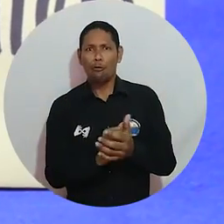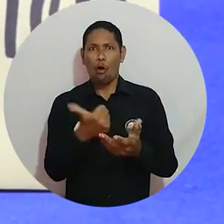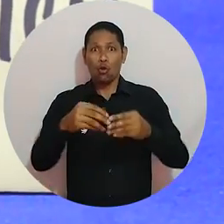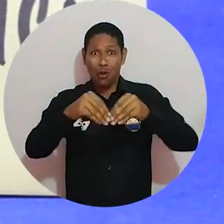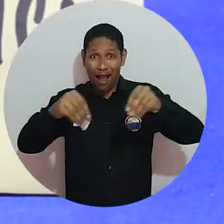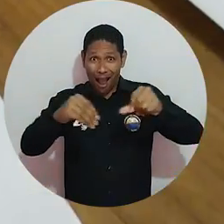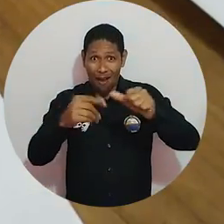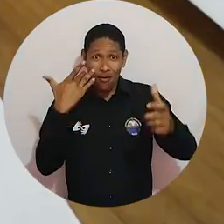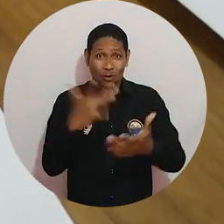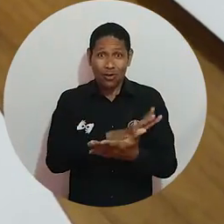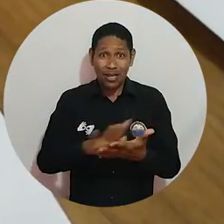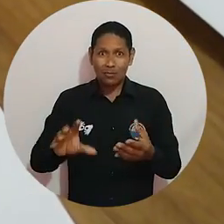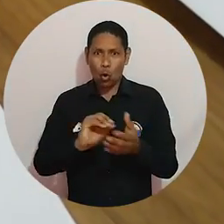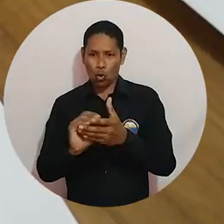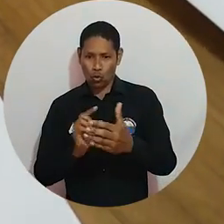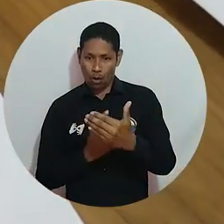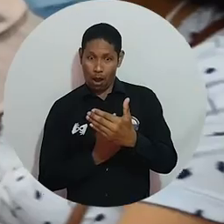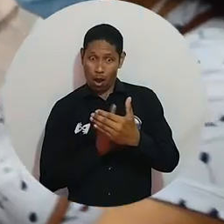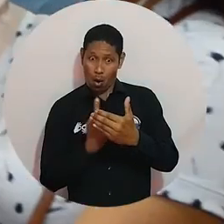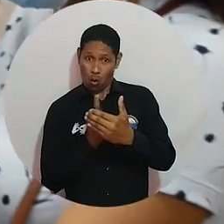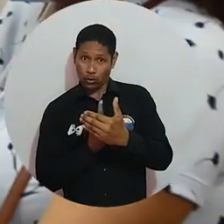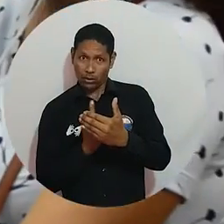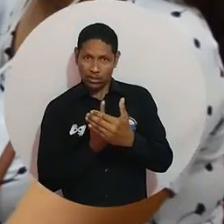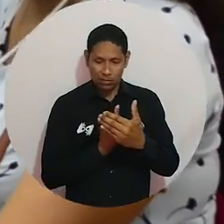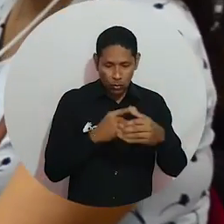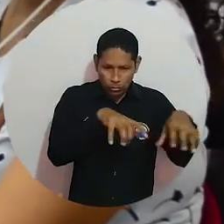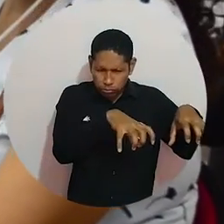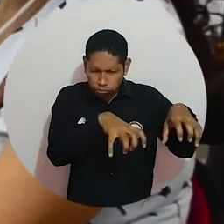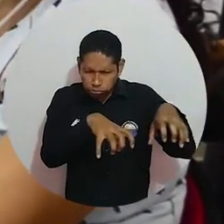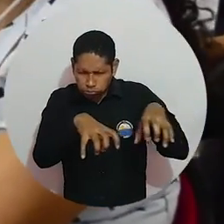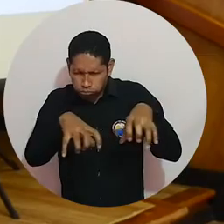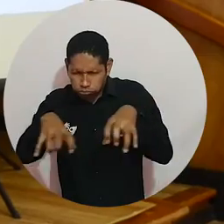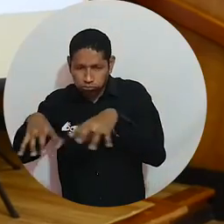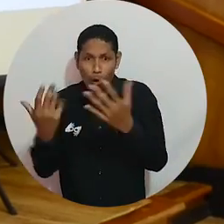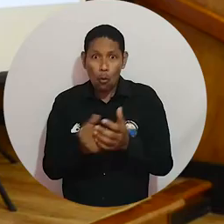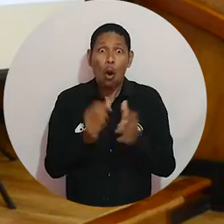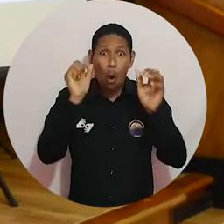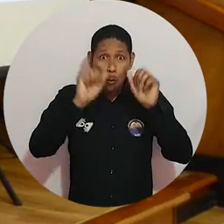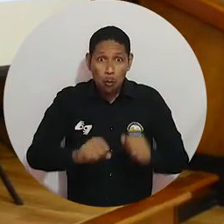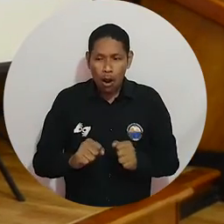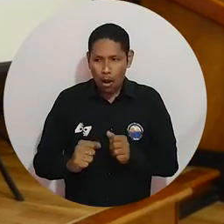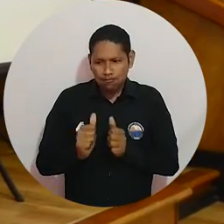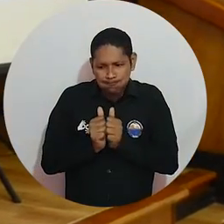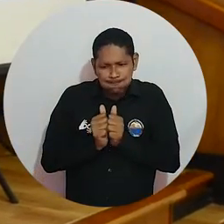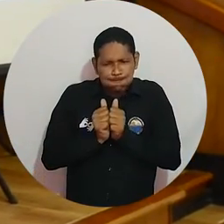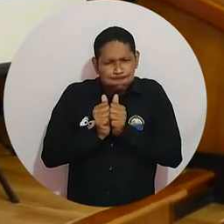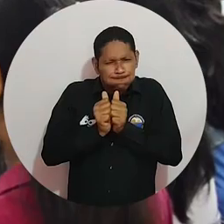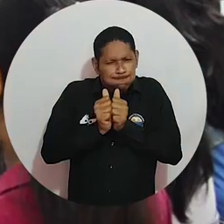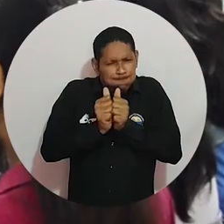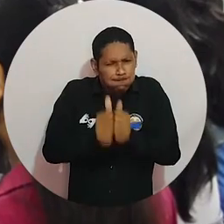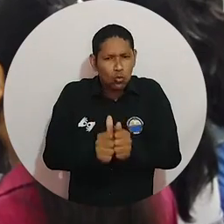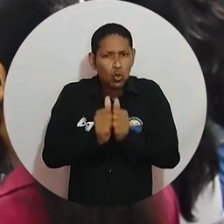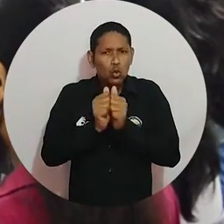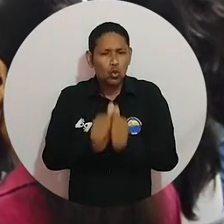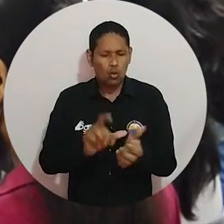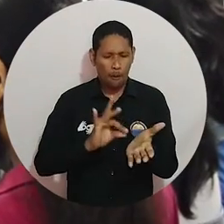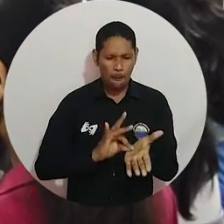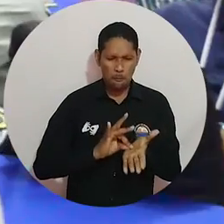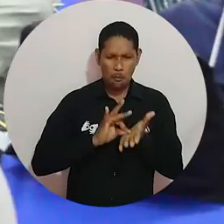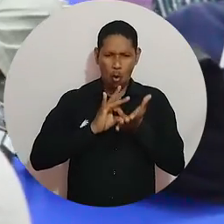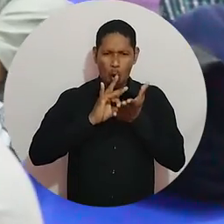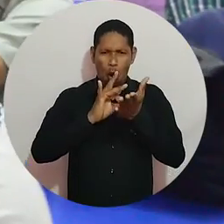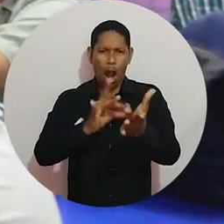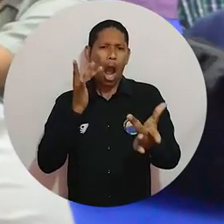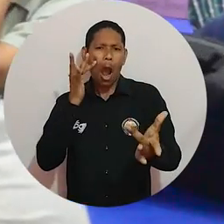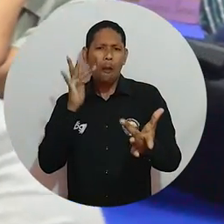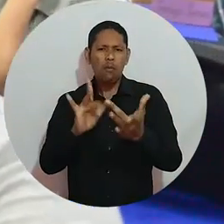una que crea bono orgánico y otra que mide alteraciones en los trastornos del espectro autista, pueden elegir continuar con un programa de acompañamiento para construir